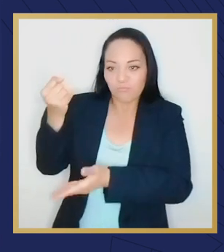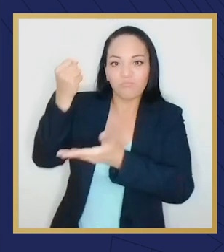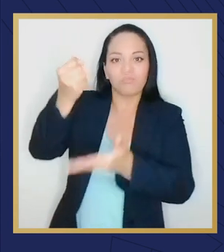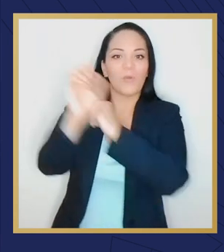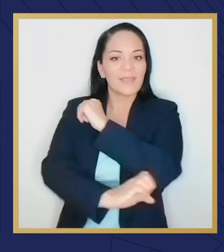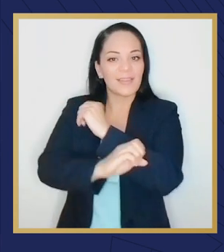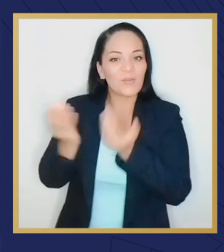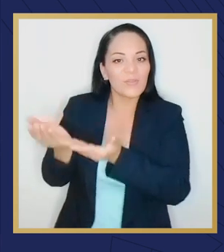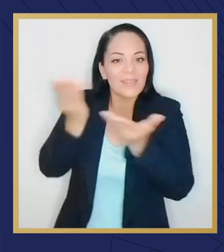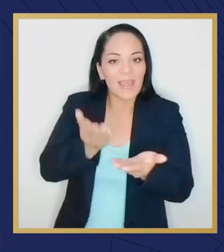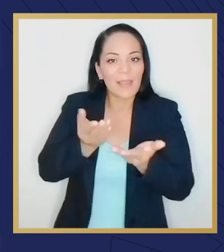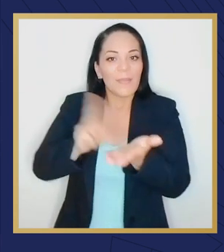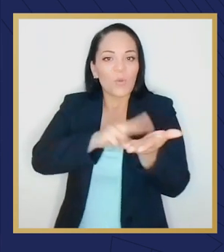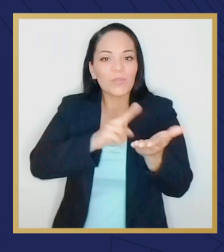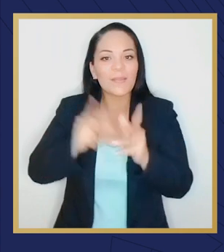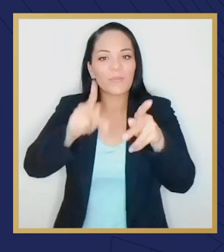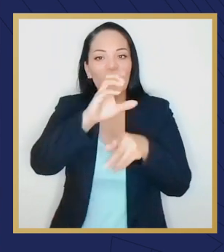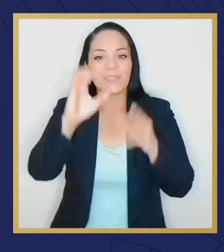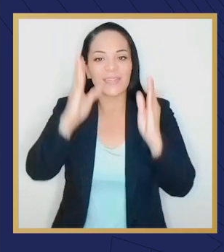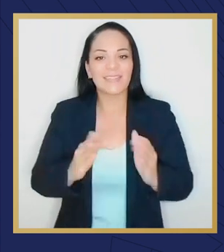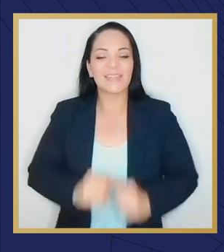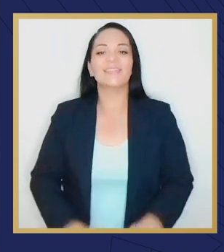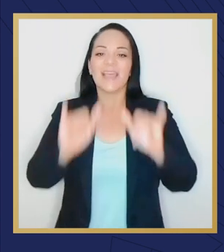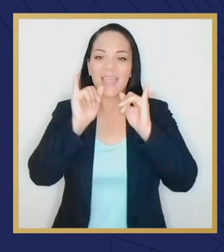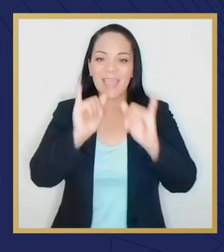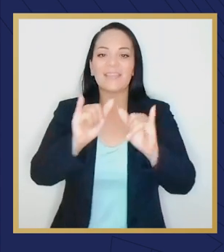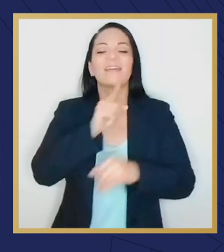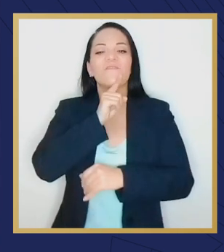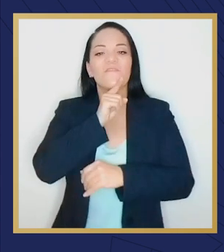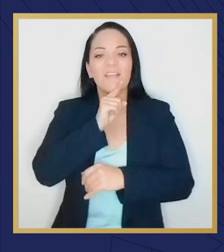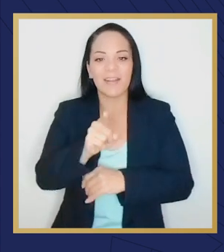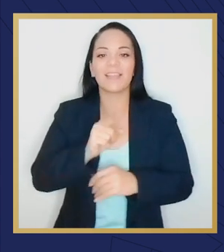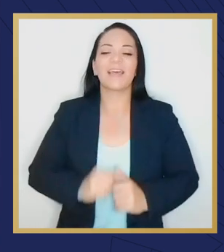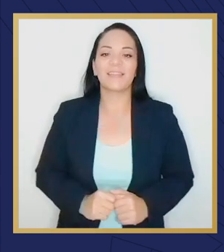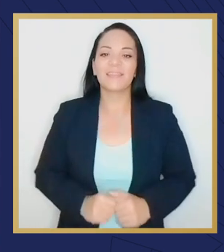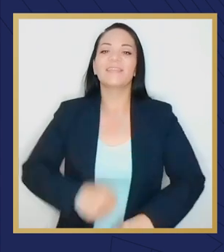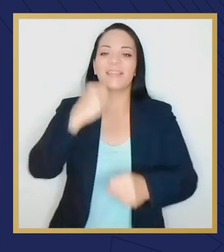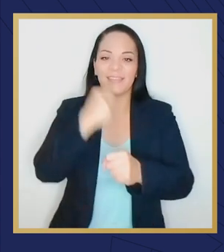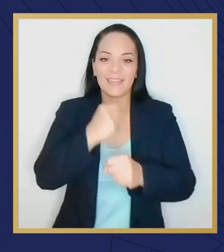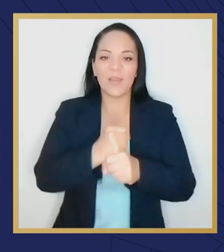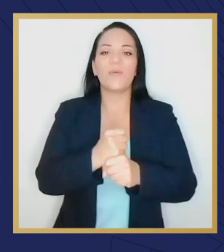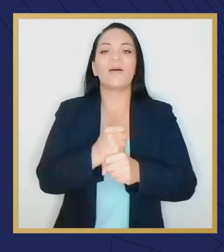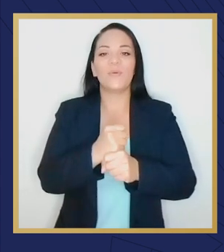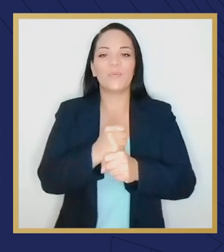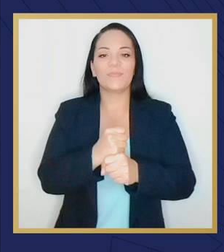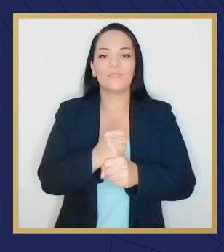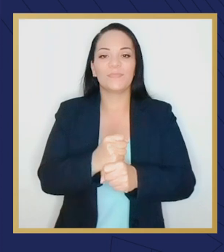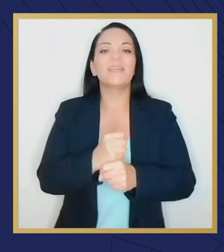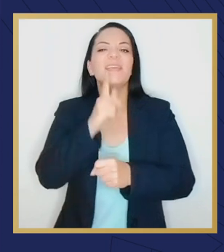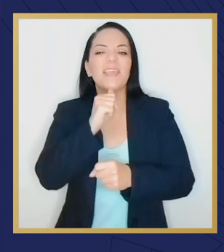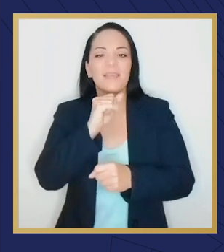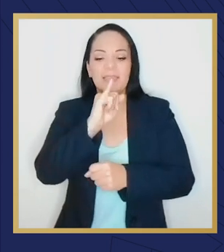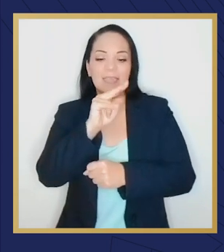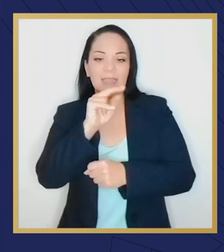contratando a costarricenses. Esa es la realidad del trabajo que hacen